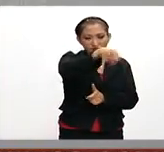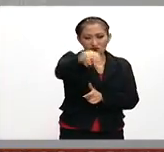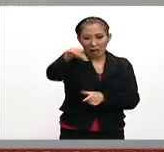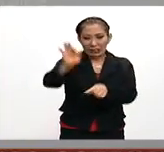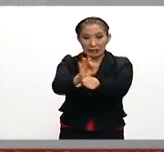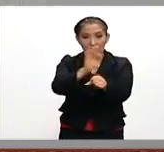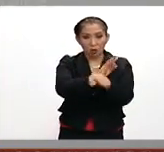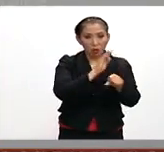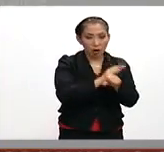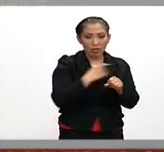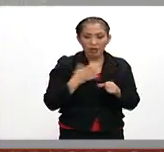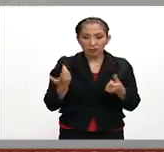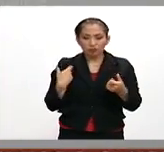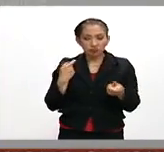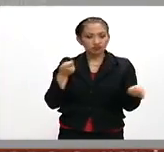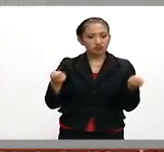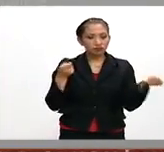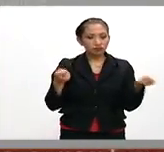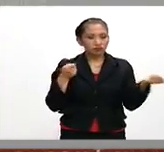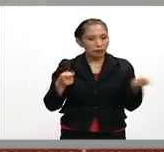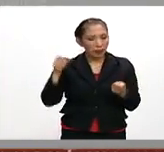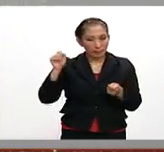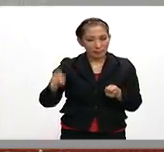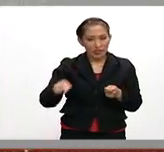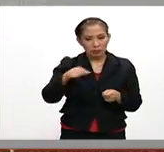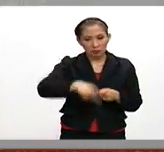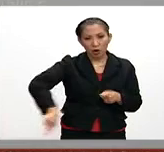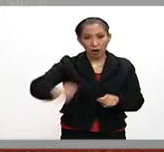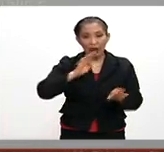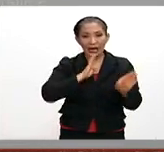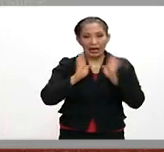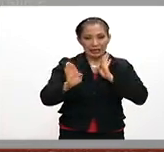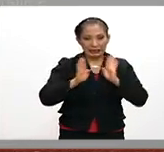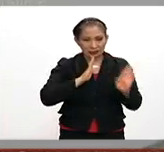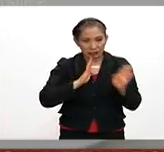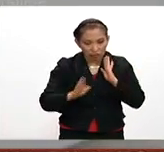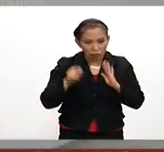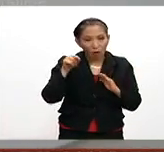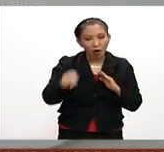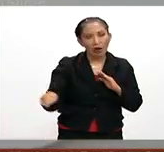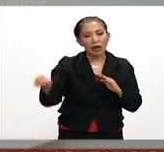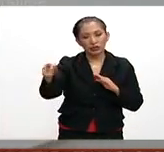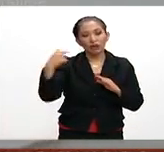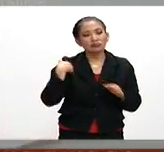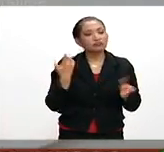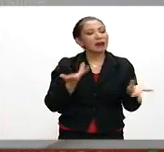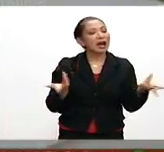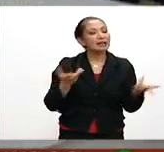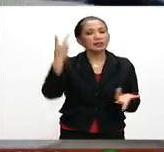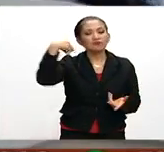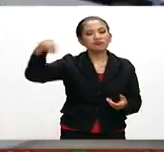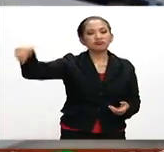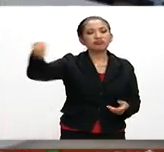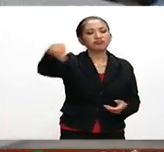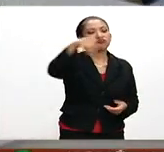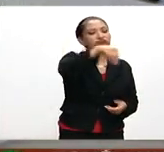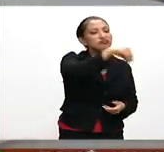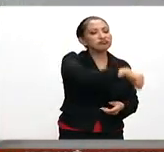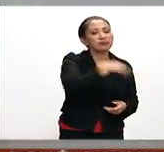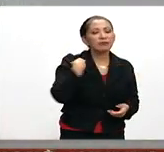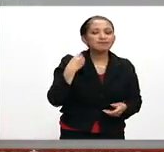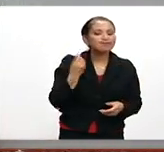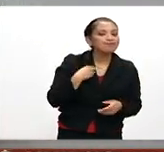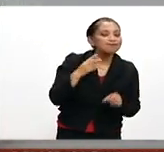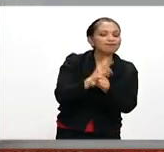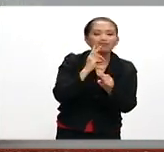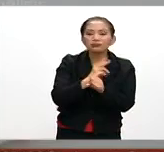seguridad estarán coordinados y operados precisamente por el Ejército, que son los que van a llevar a cabo recorridos permanentes a